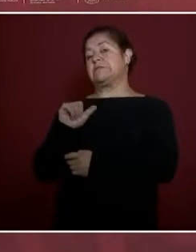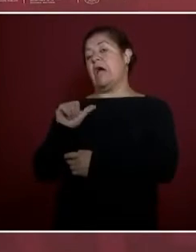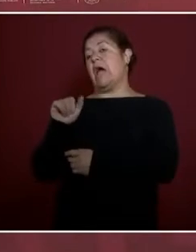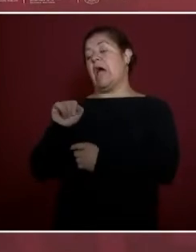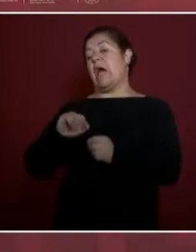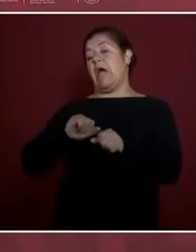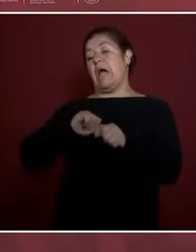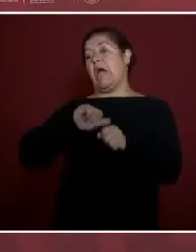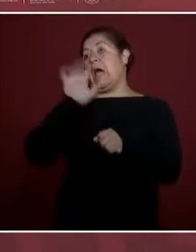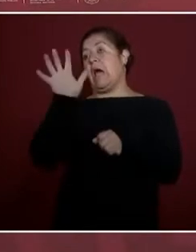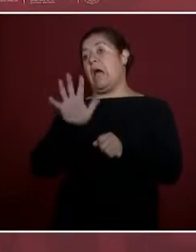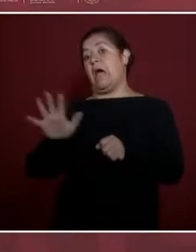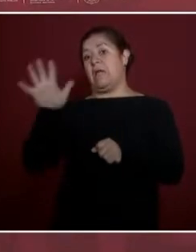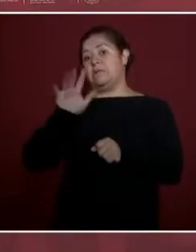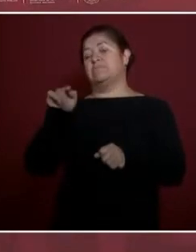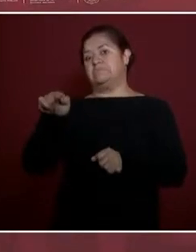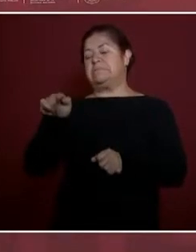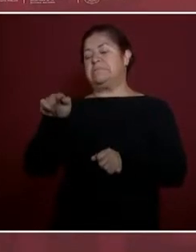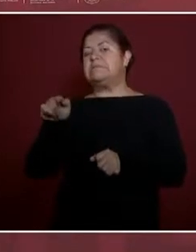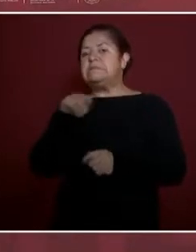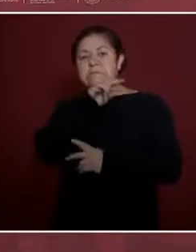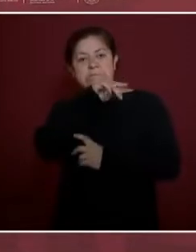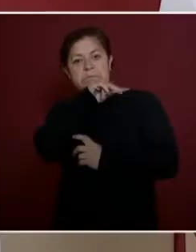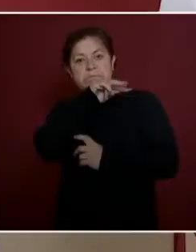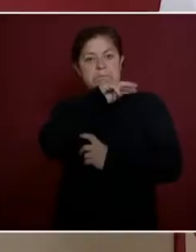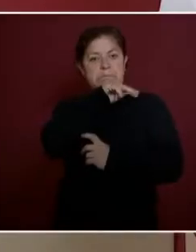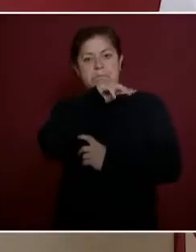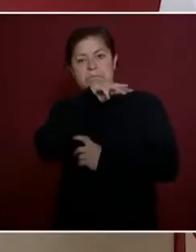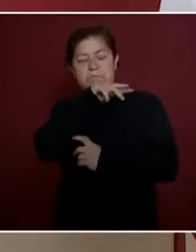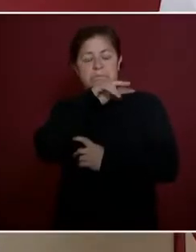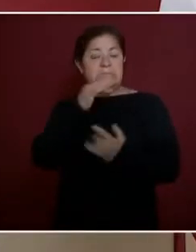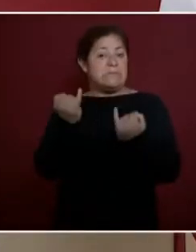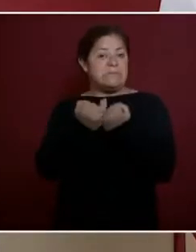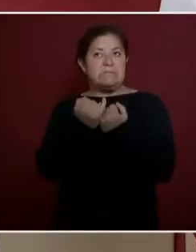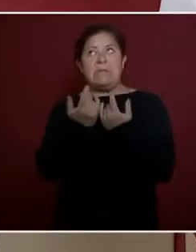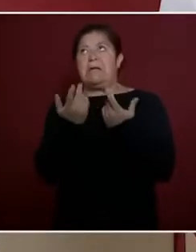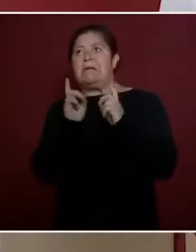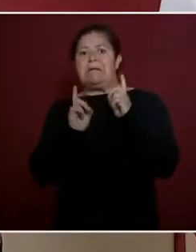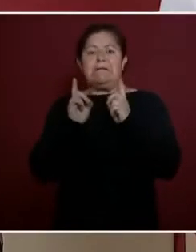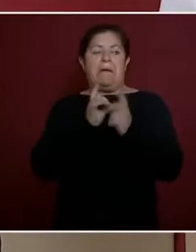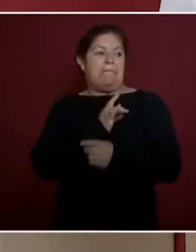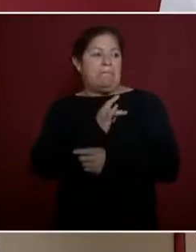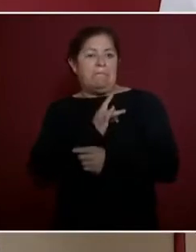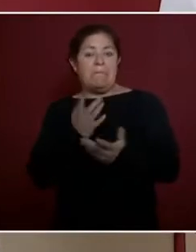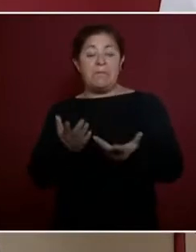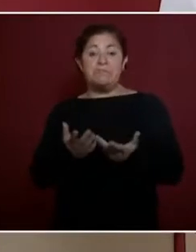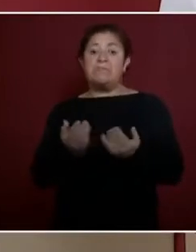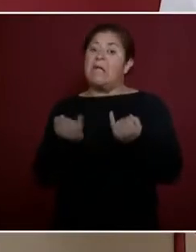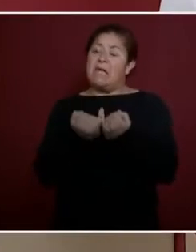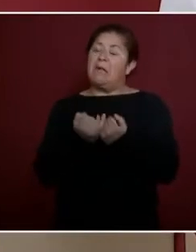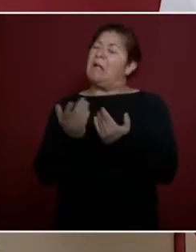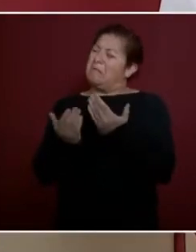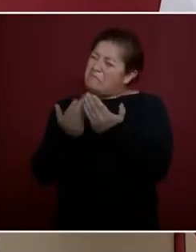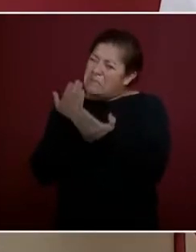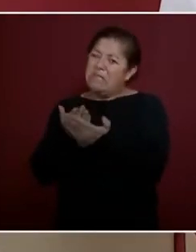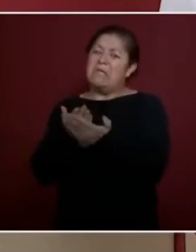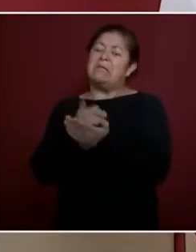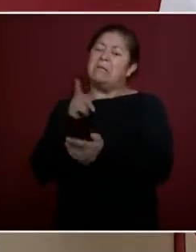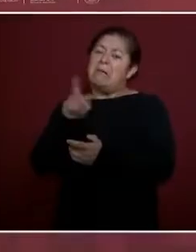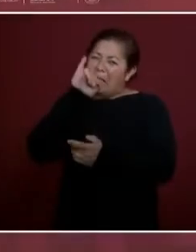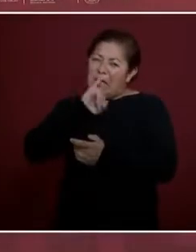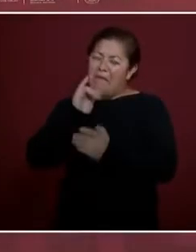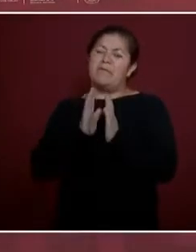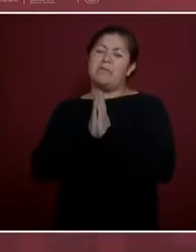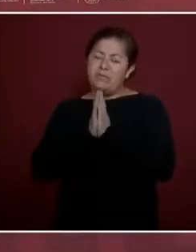Y estamos lo mismo, pidiendo a los jefes de Estado de las potencias que